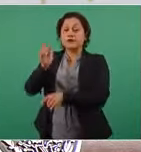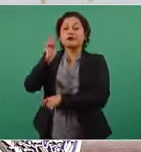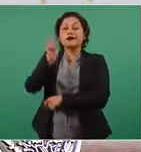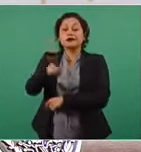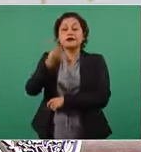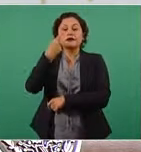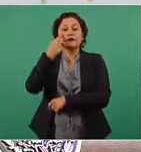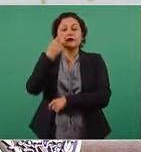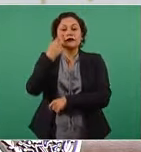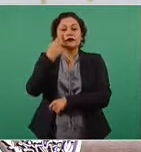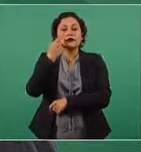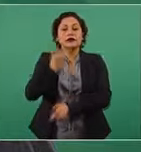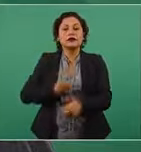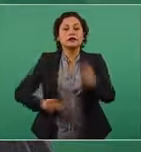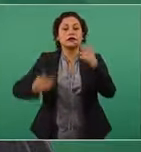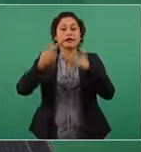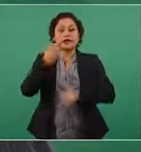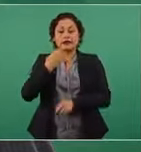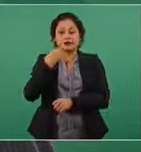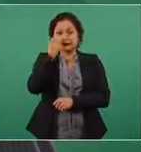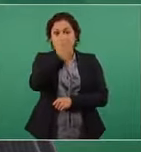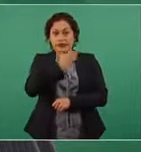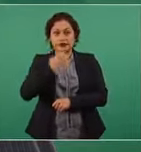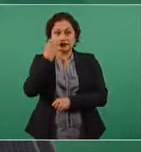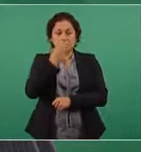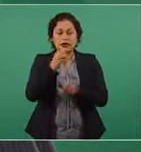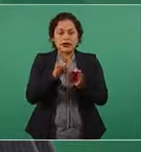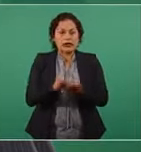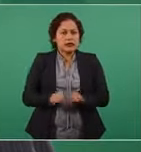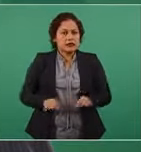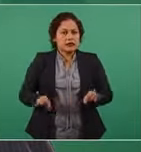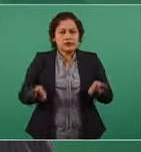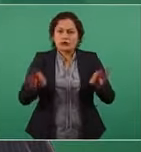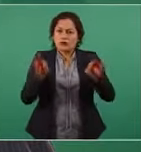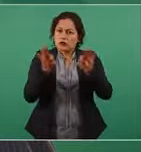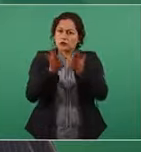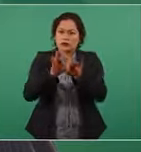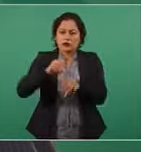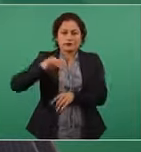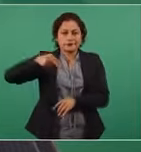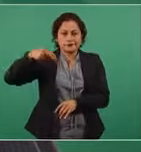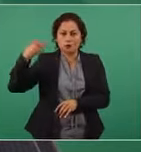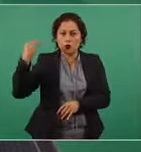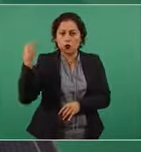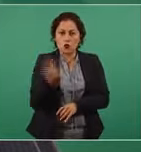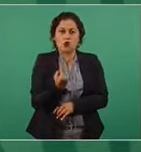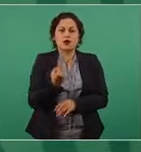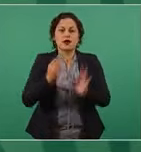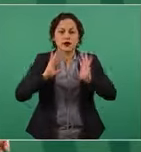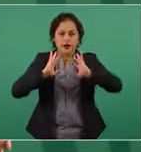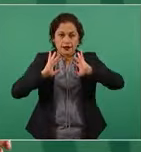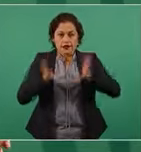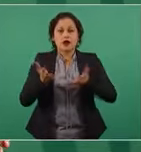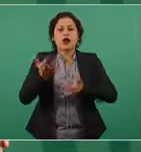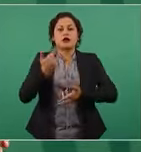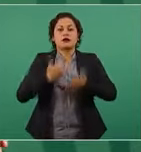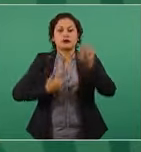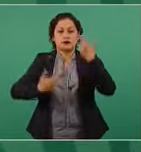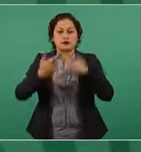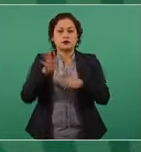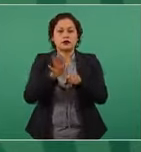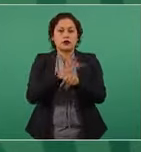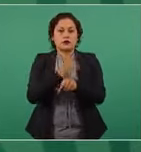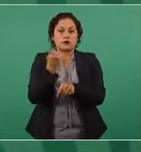son indispensables y que urge, en bien de la